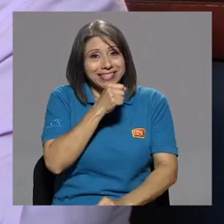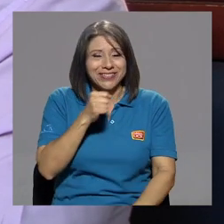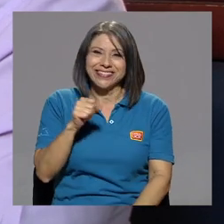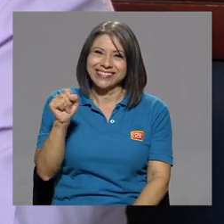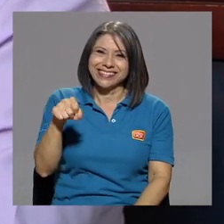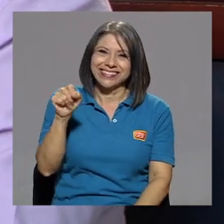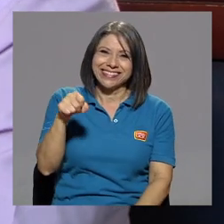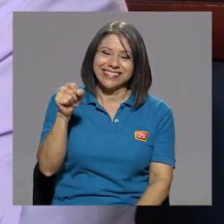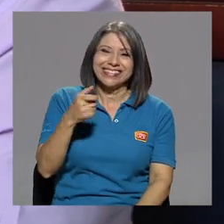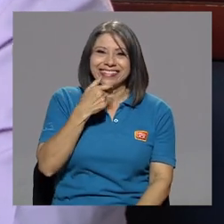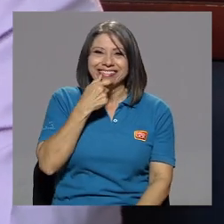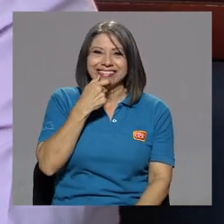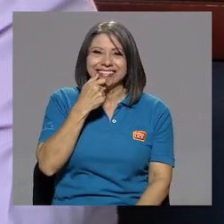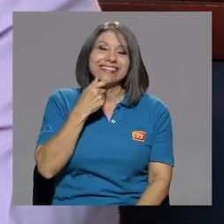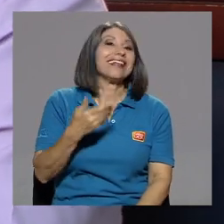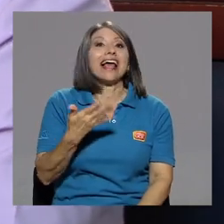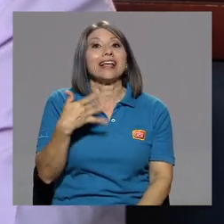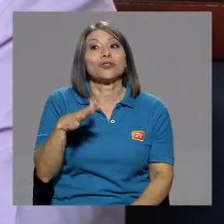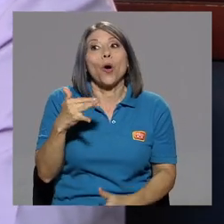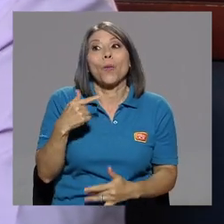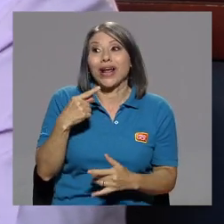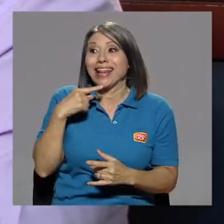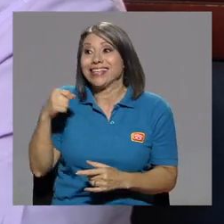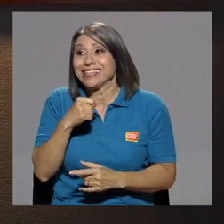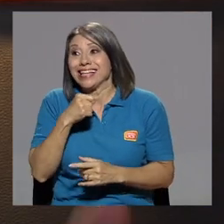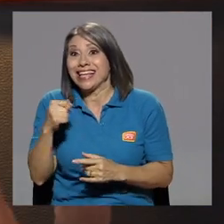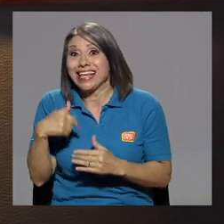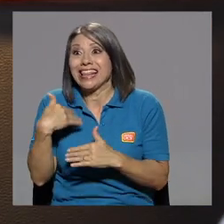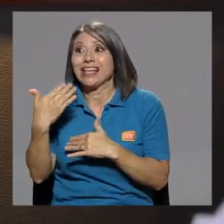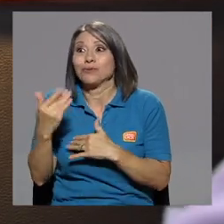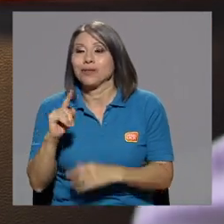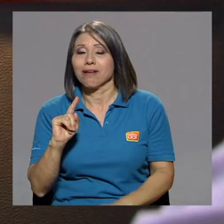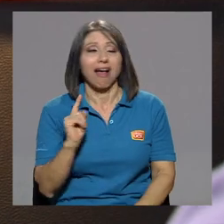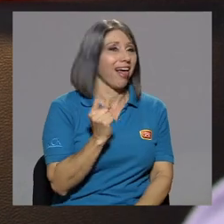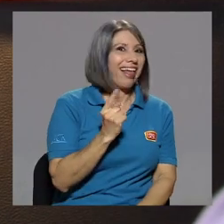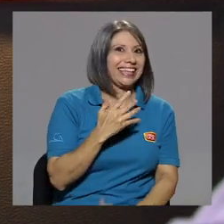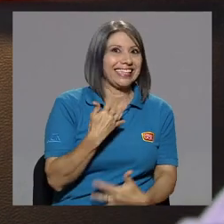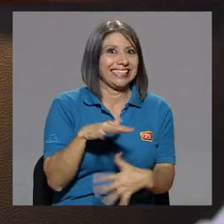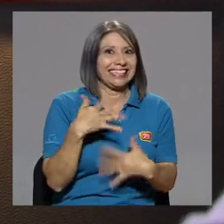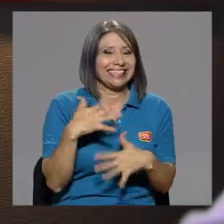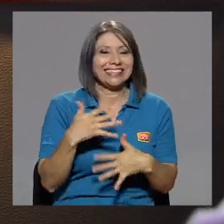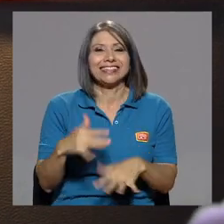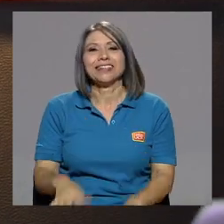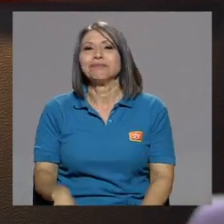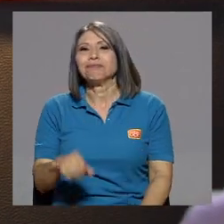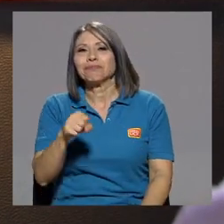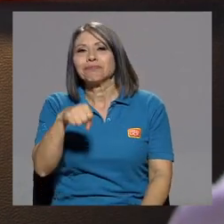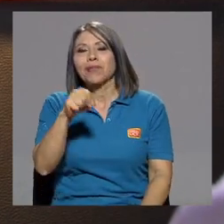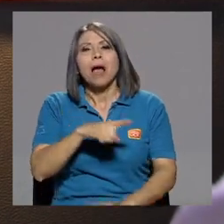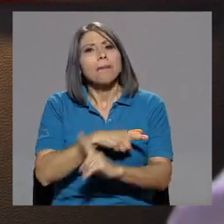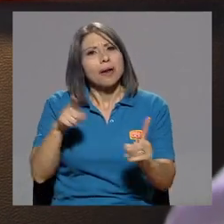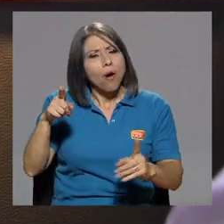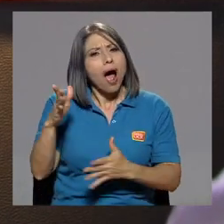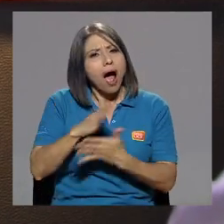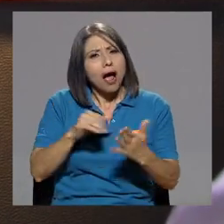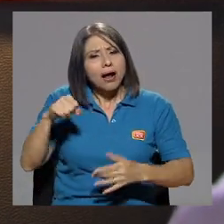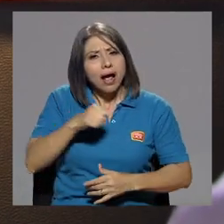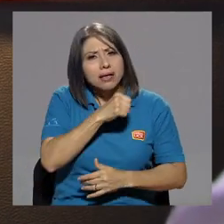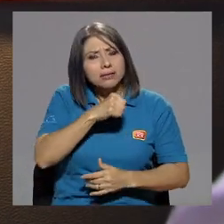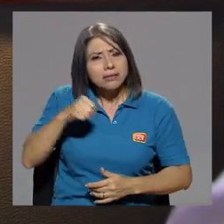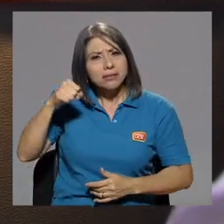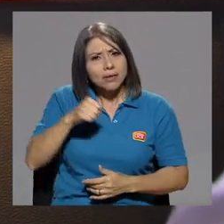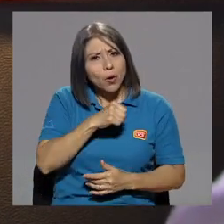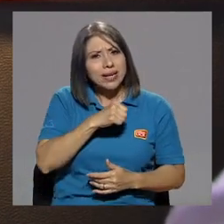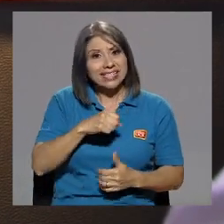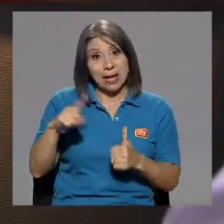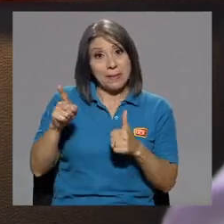Ay, qué vacío. Es como que le di que a uno la media vuelta, digamos. Sí, dice. De despecho. Sí, imagínense ustedes. Pero hay canciones que, de verdad